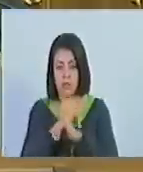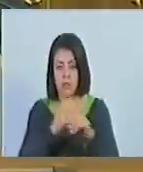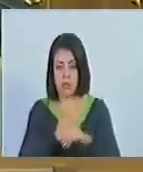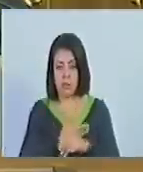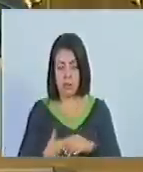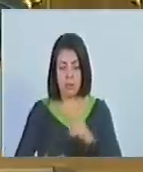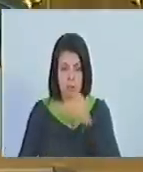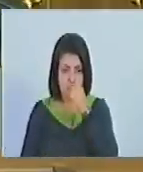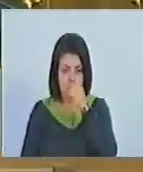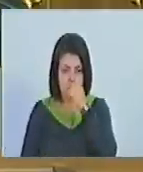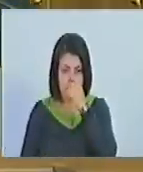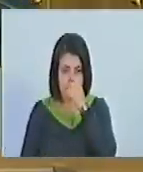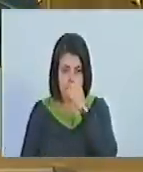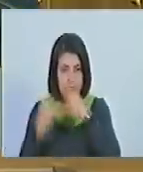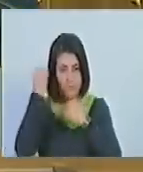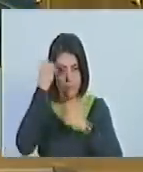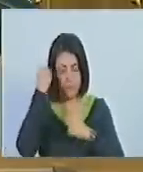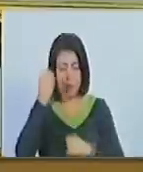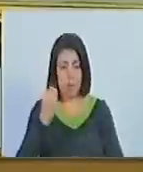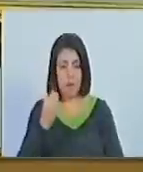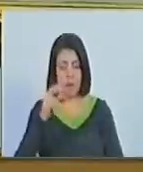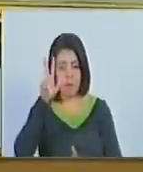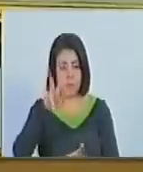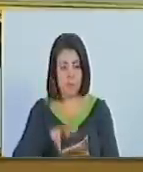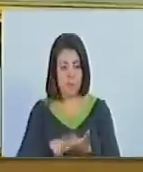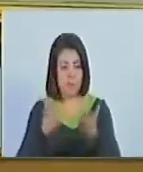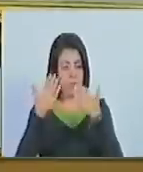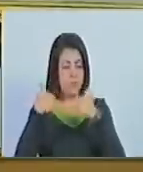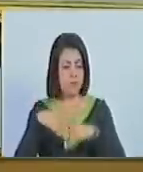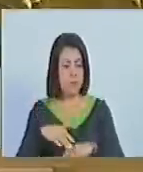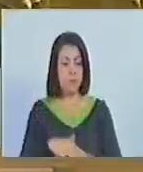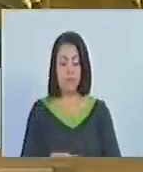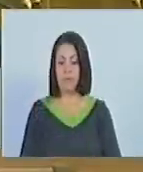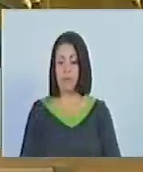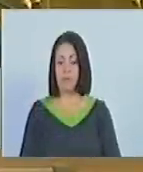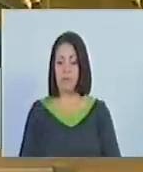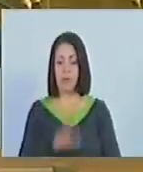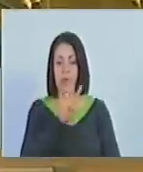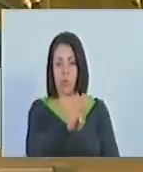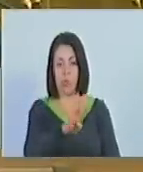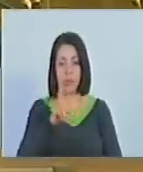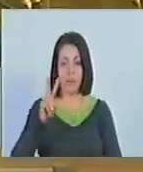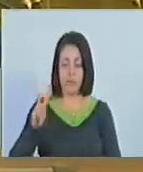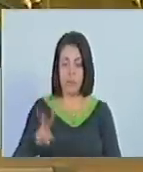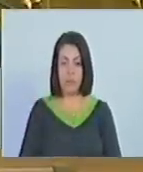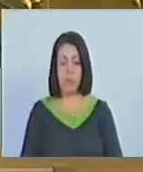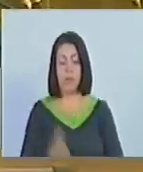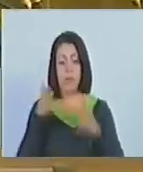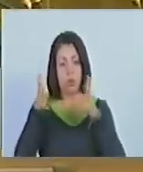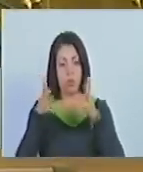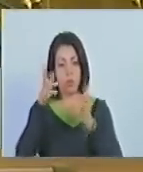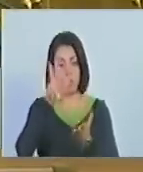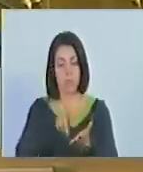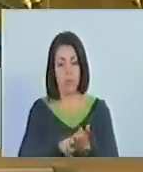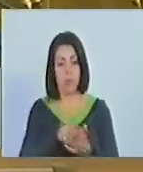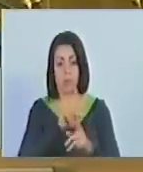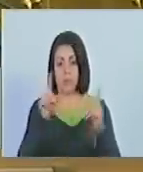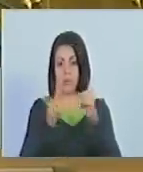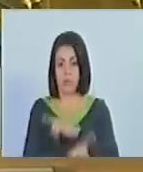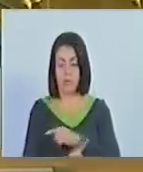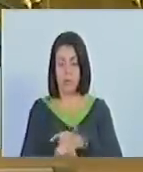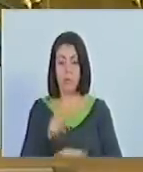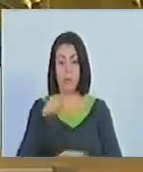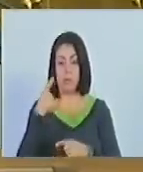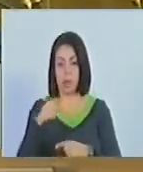Esto, señor presidente. En consideración, aprobado. Siguiente. Cuadragésimo segundo. Se sugiere aprobar con modificación